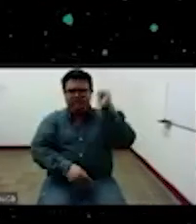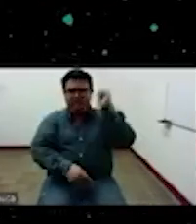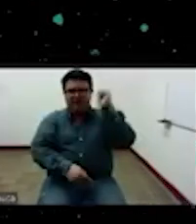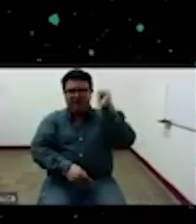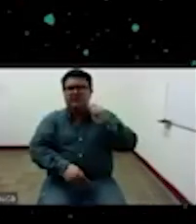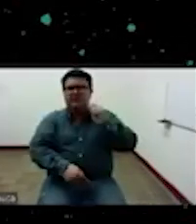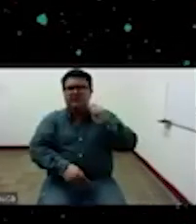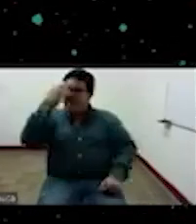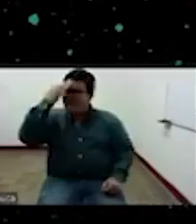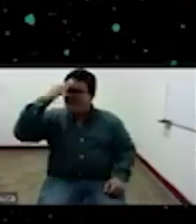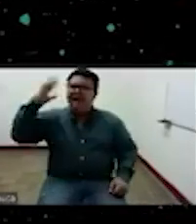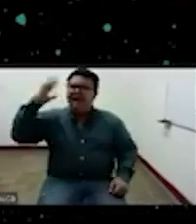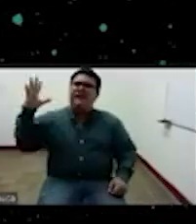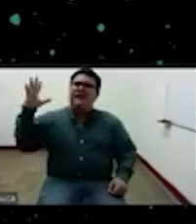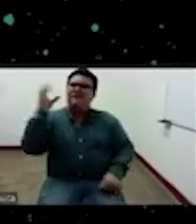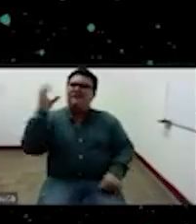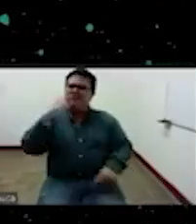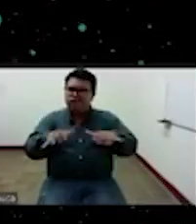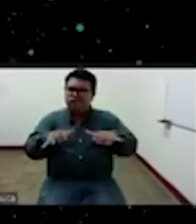dentro de este ejemplo ¿no?